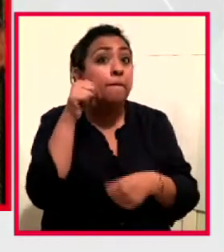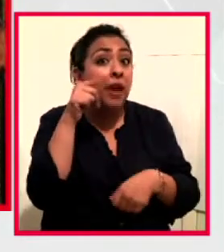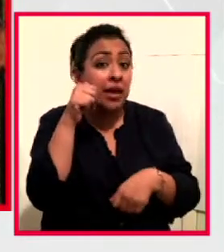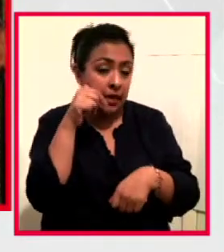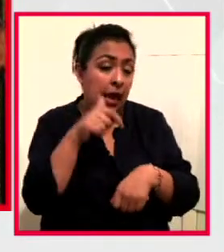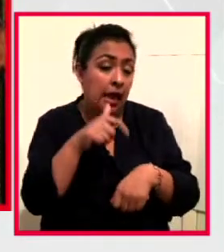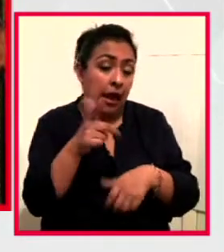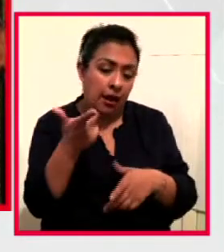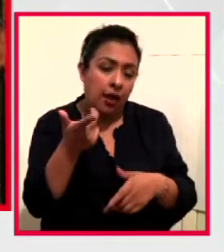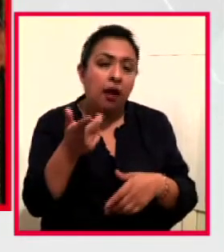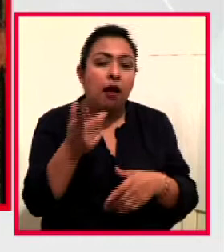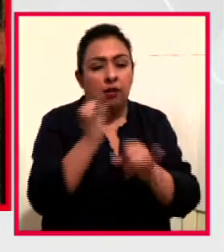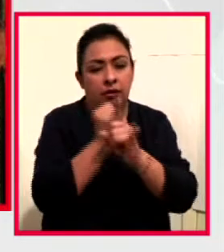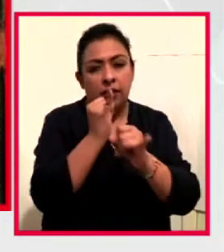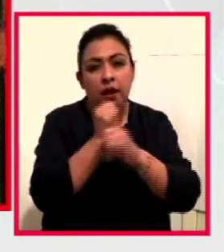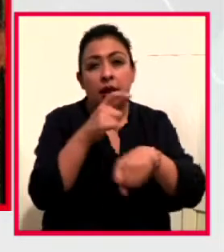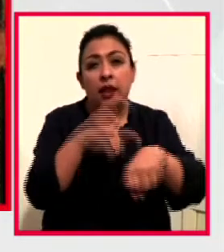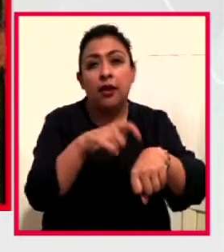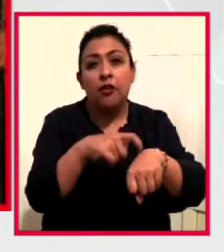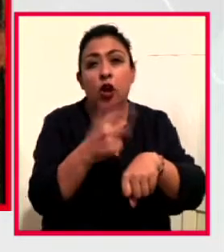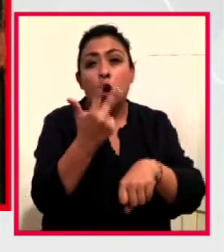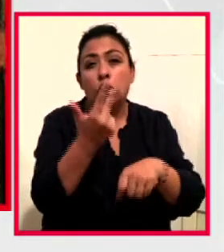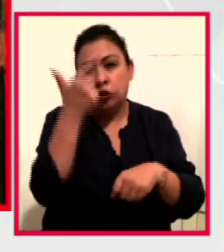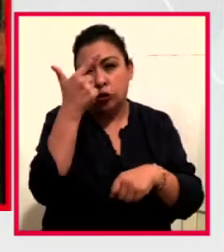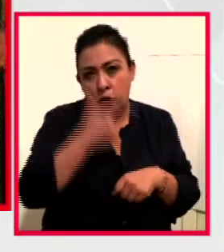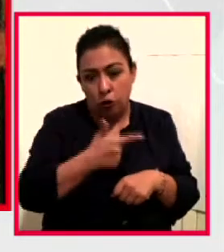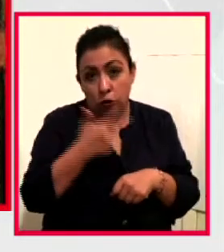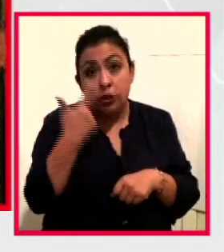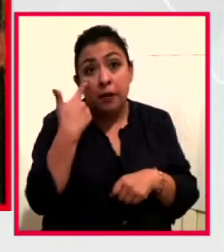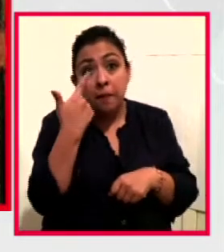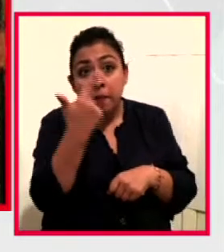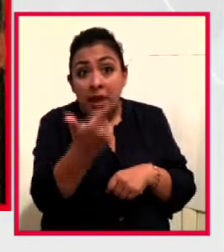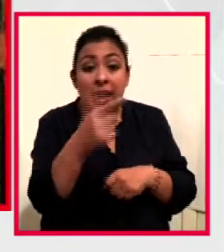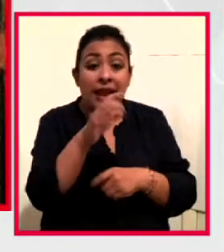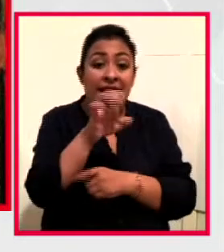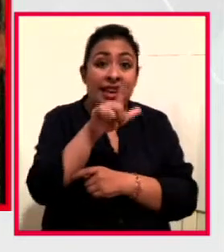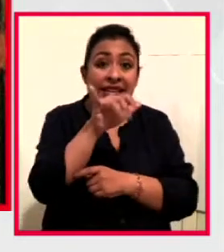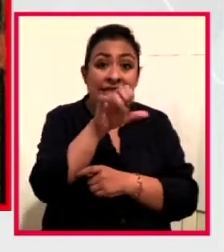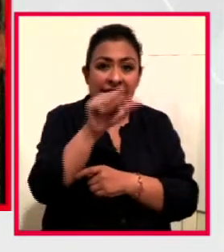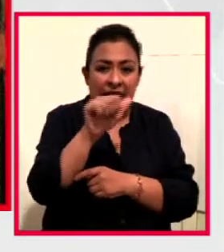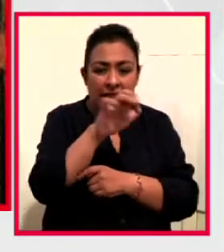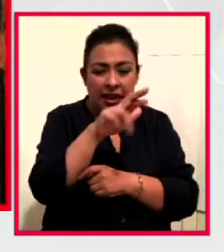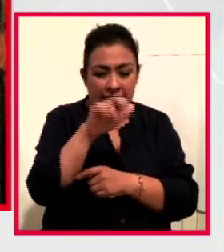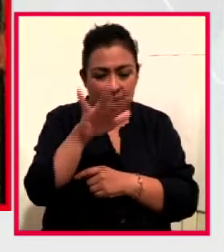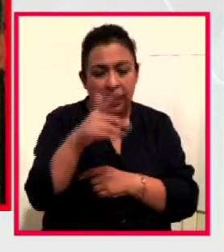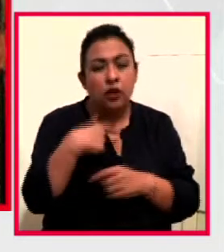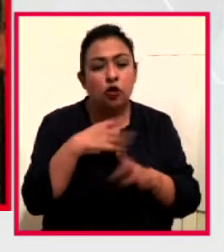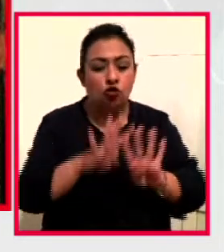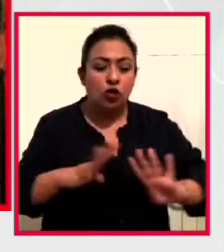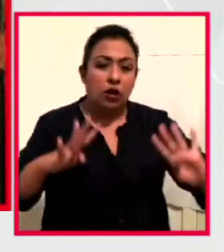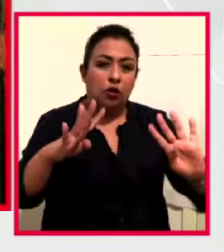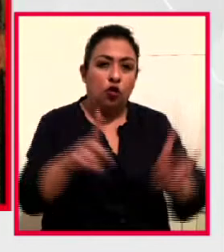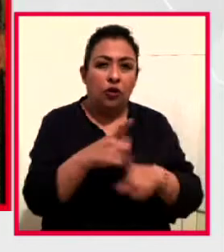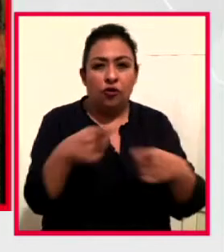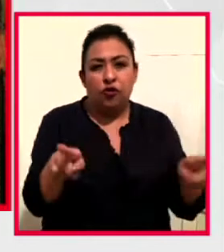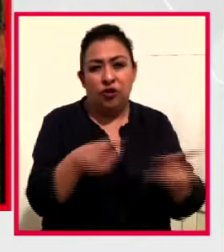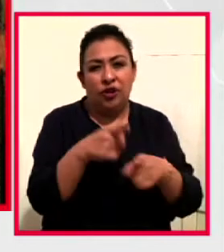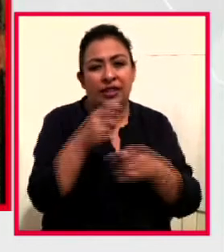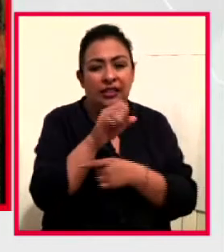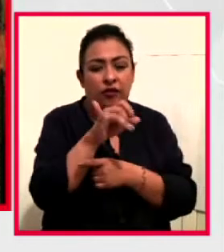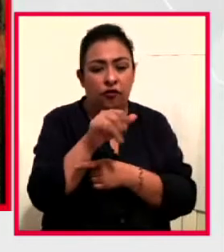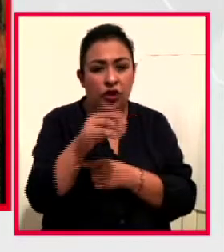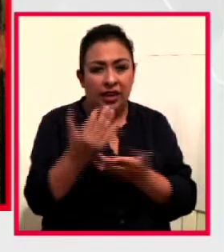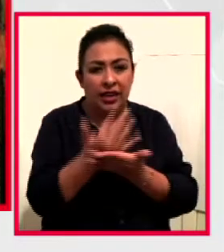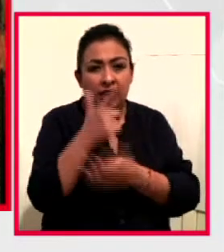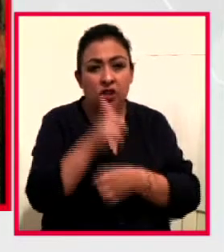supuesto, vía virtual a las 8 de la noche. Ahí están viendo a Elisa Carrillo y la Orquesta Sinfónica Nacional contigo